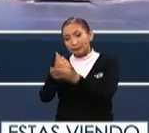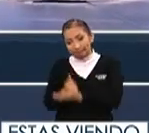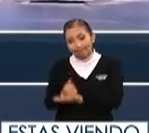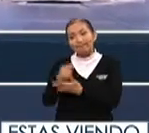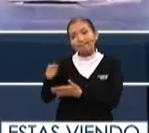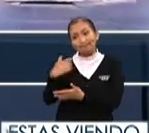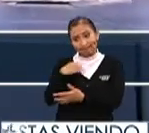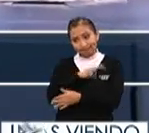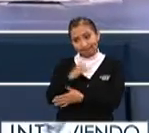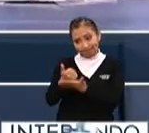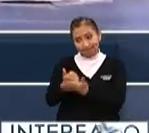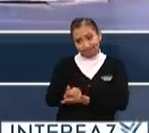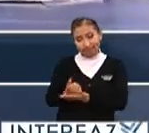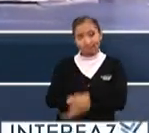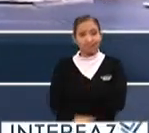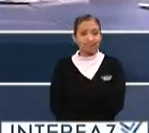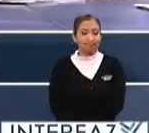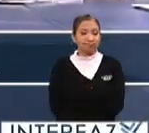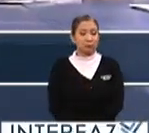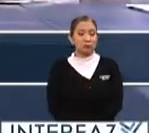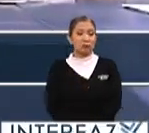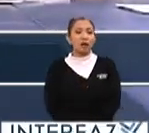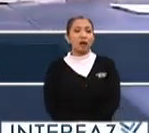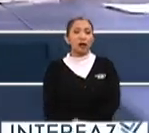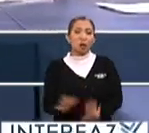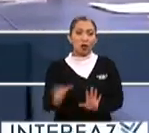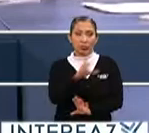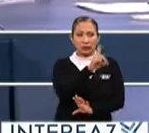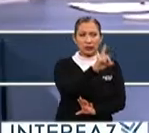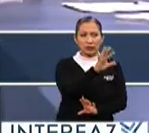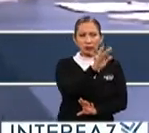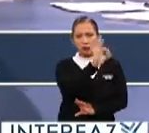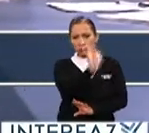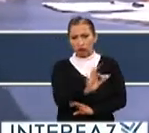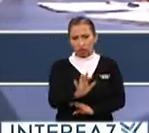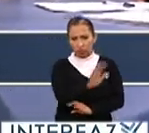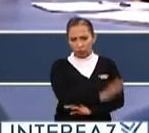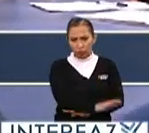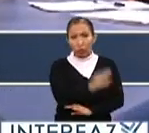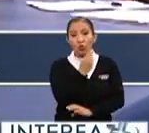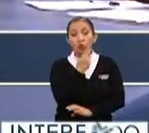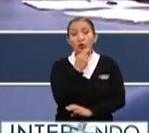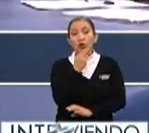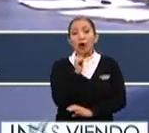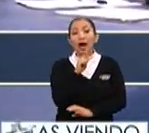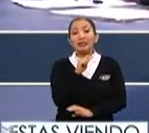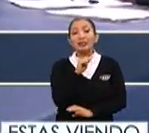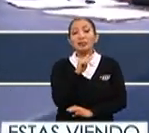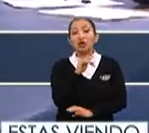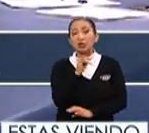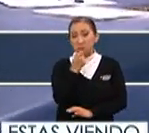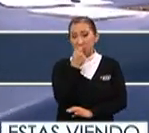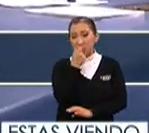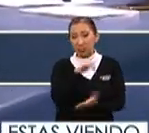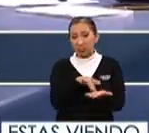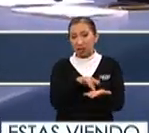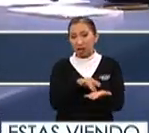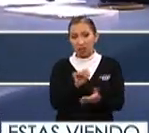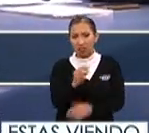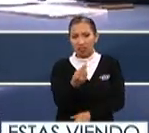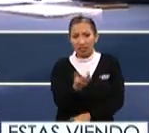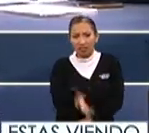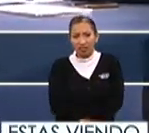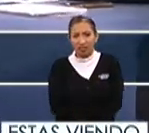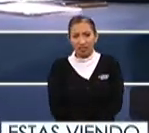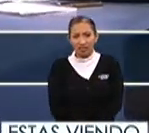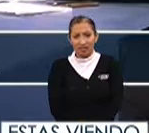algún experto en la salud. Sí, porque entre el 30 y el 50% del uso de antibióticos muchas veces es innecesario